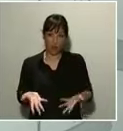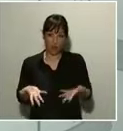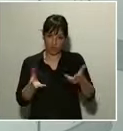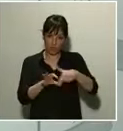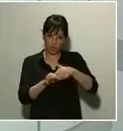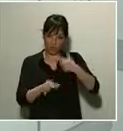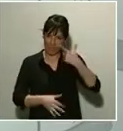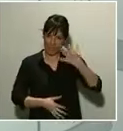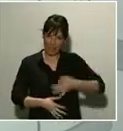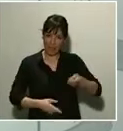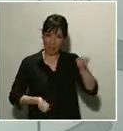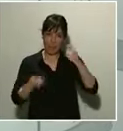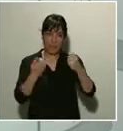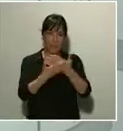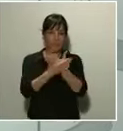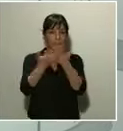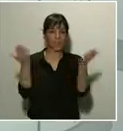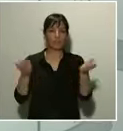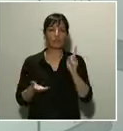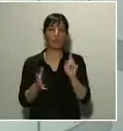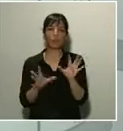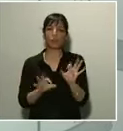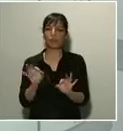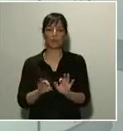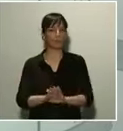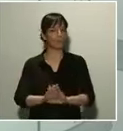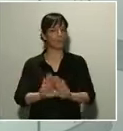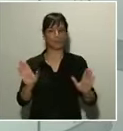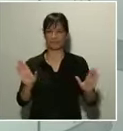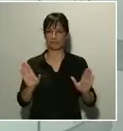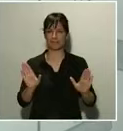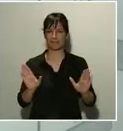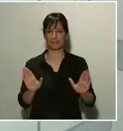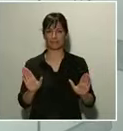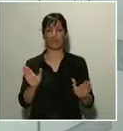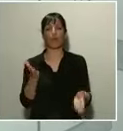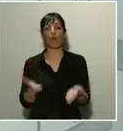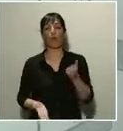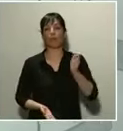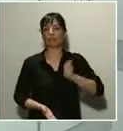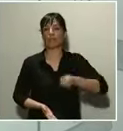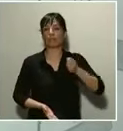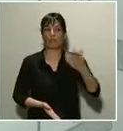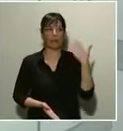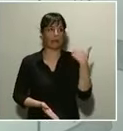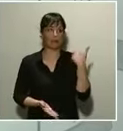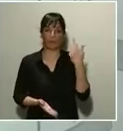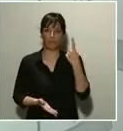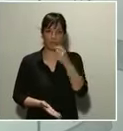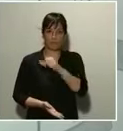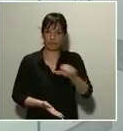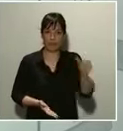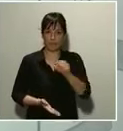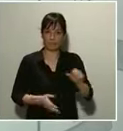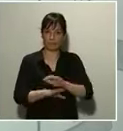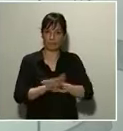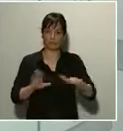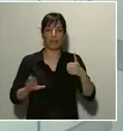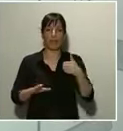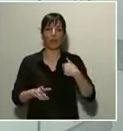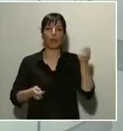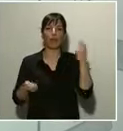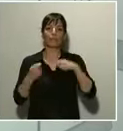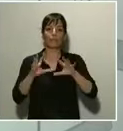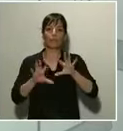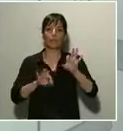será tan solo del 10% respecto de lo que era habitualmente hace solamente unas semanas. En esta misma línea de